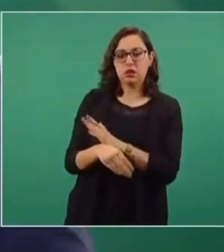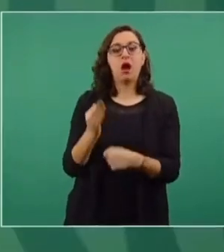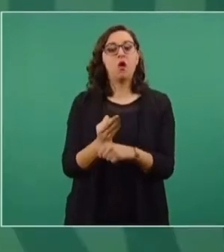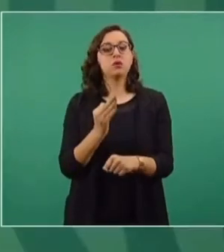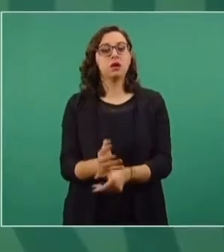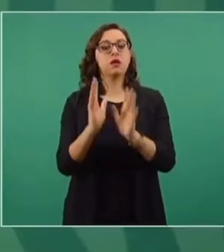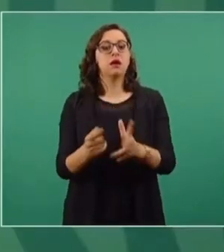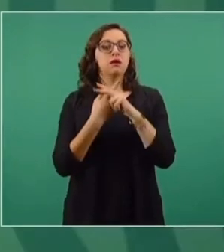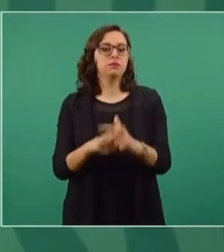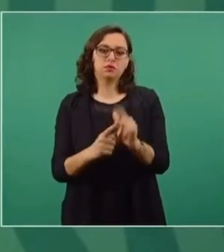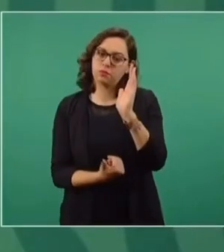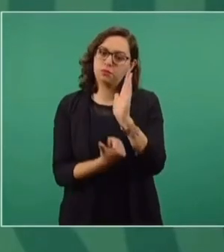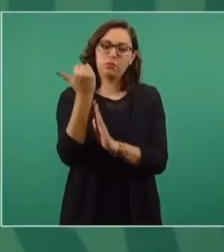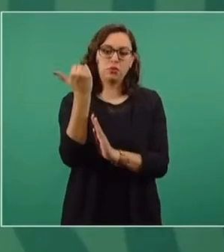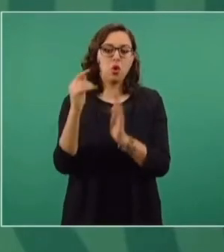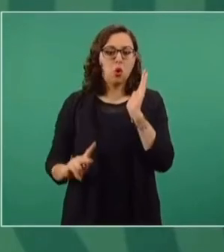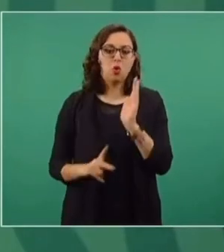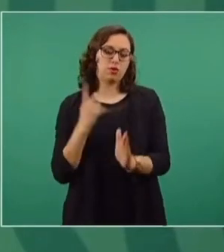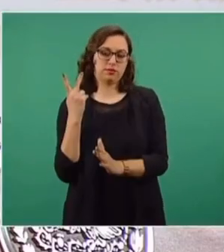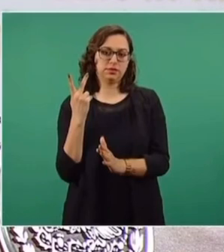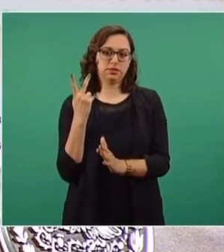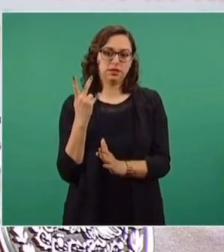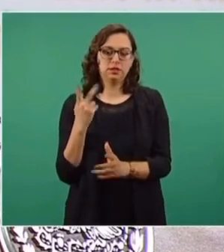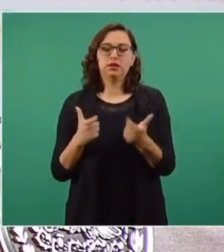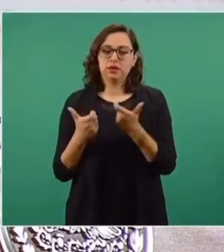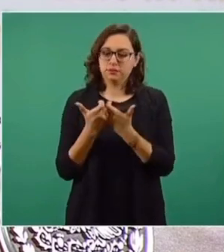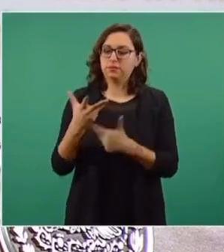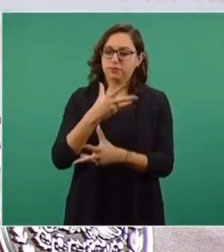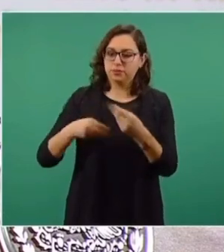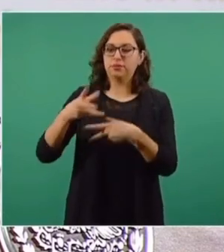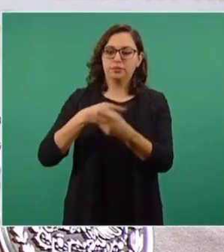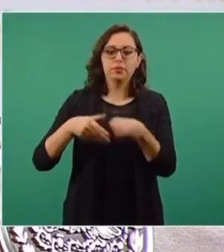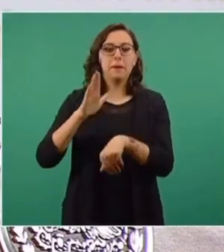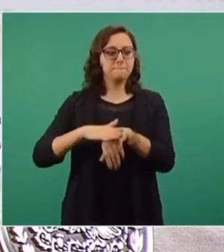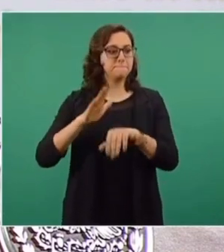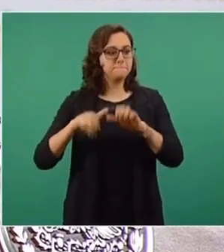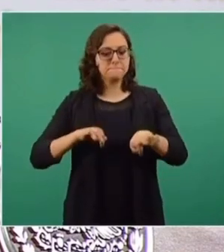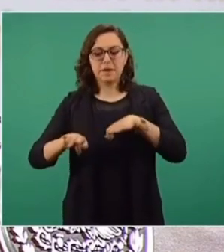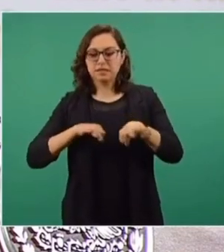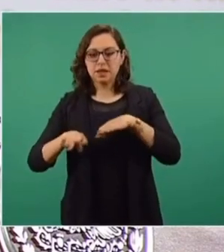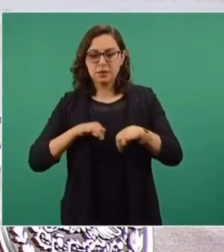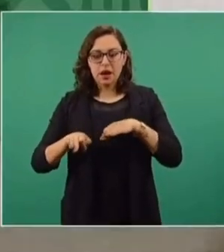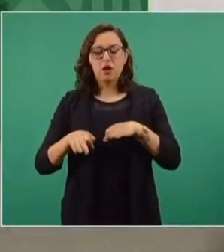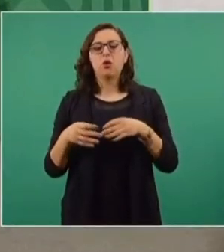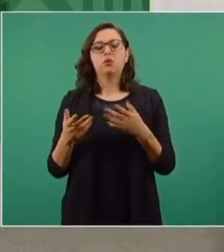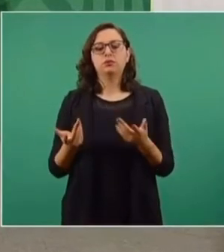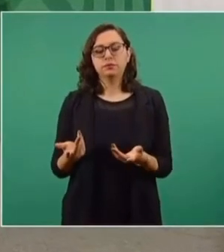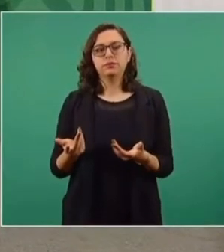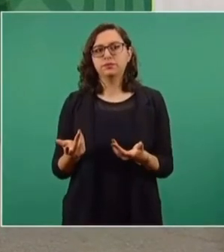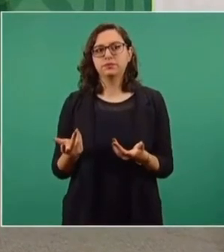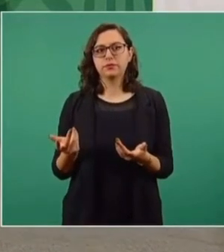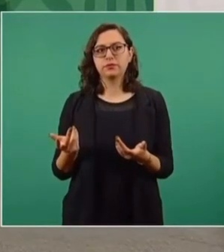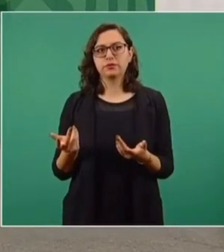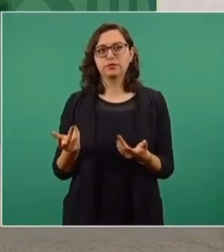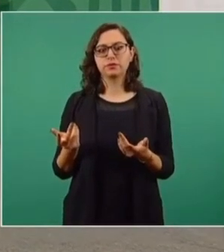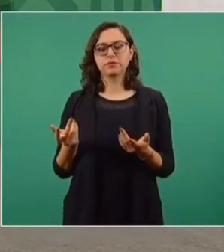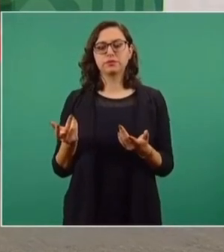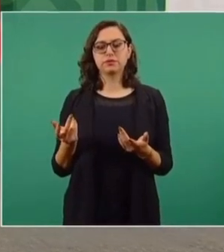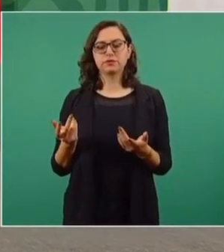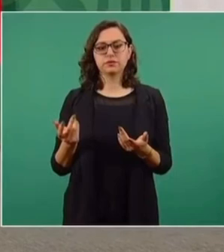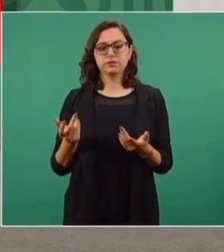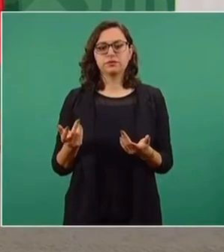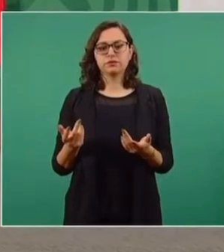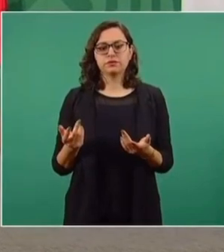crecimiento económico, en generación de empleos, que